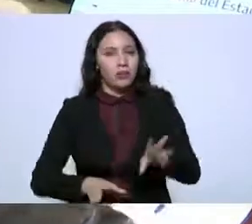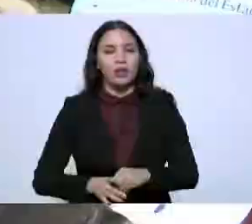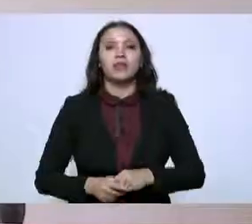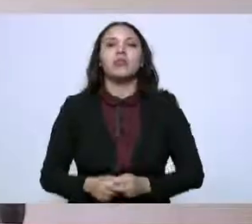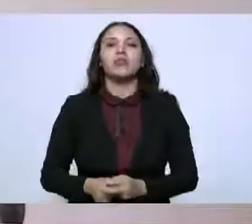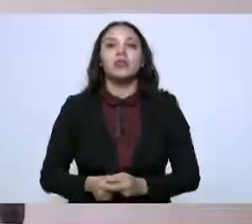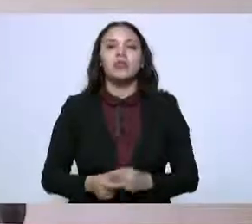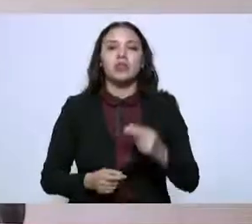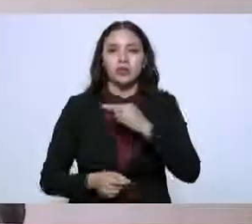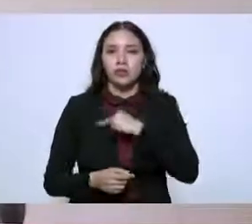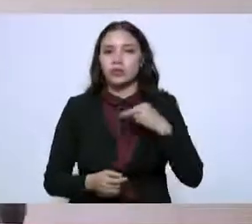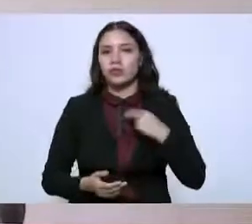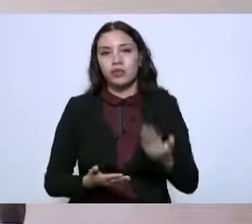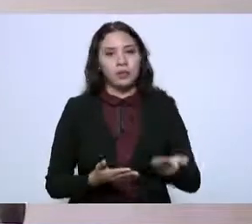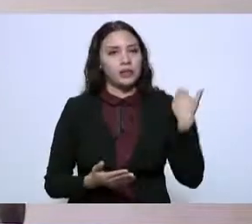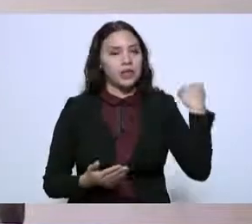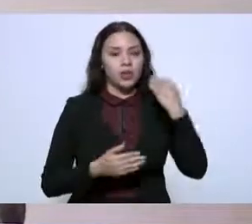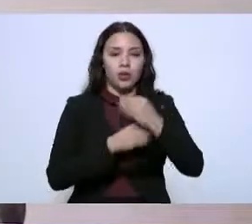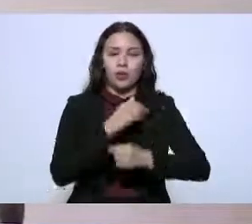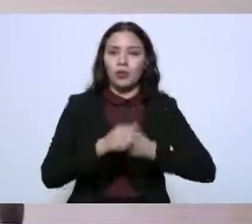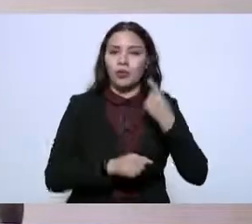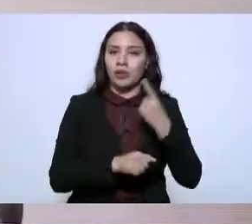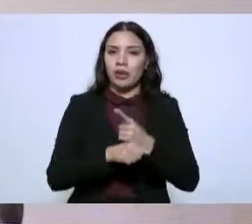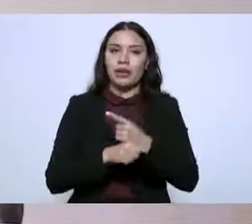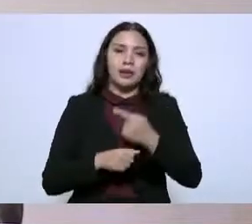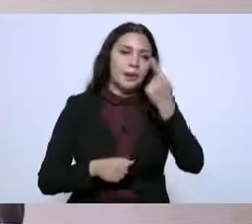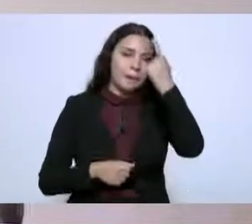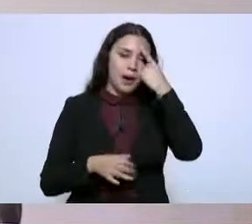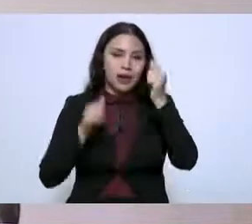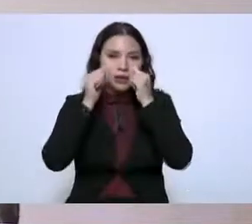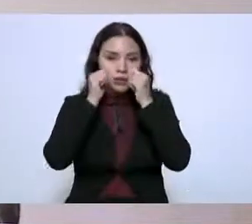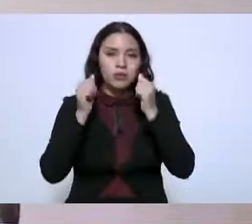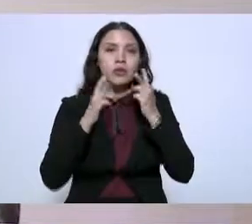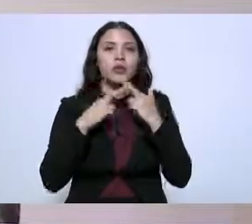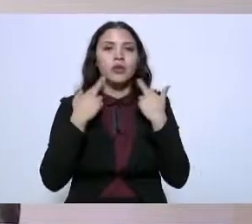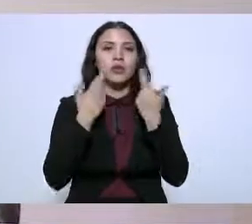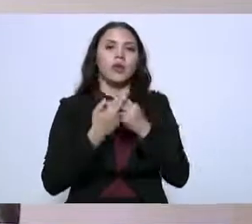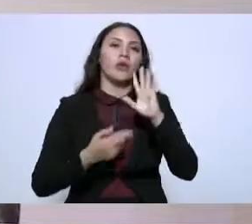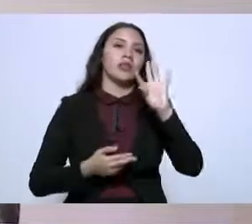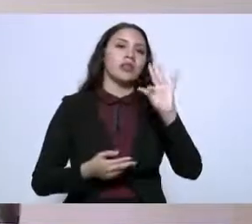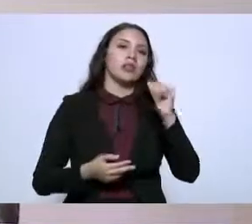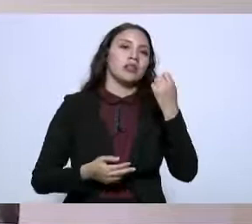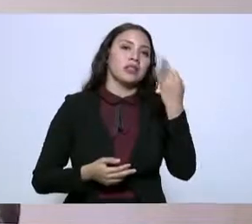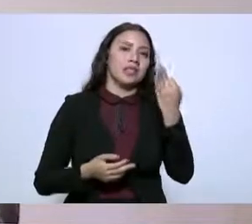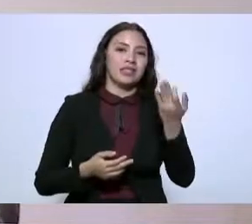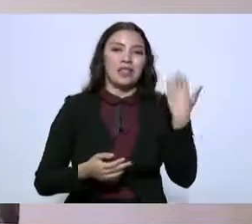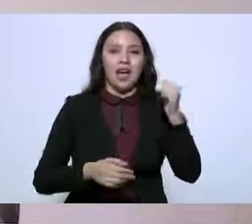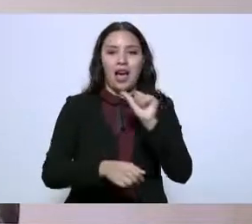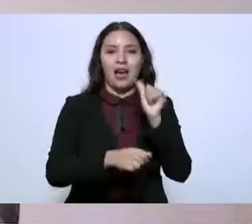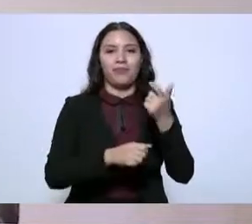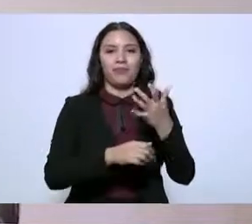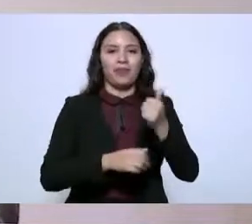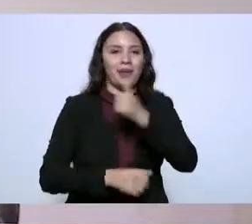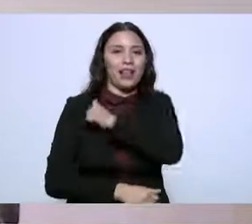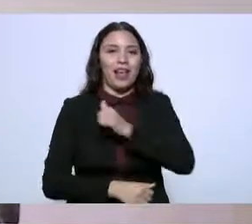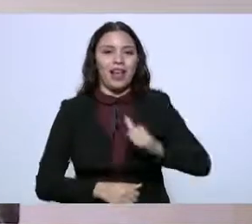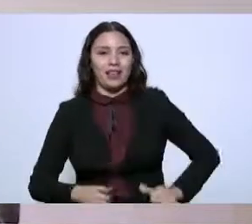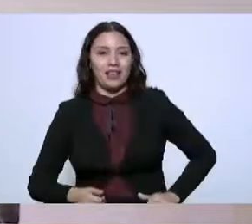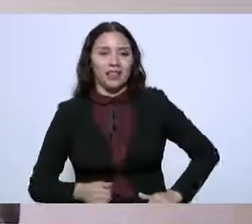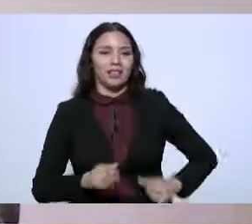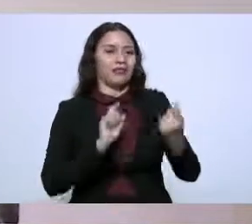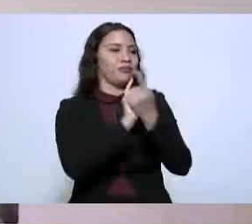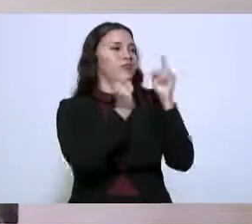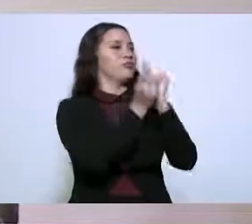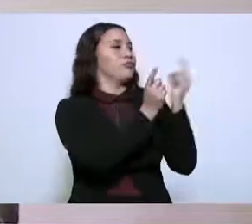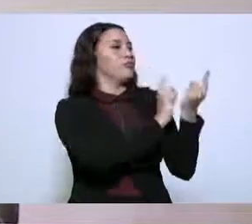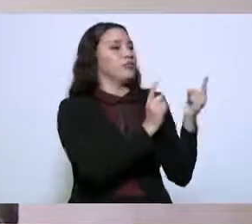Tuvimos ya la oportunidad de poder tener una reunión con los 43 alcaldes del Estado, nos